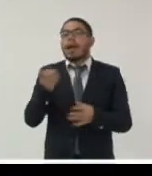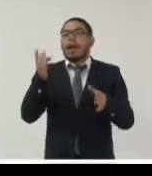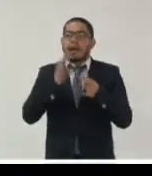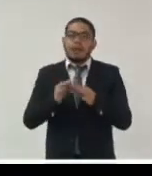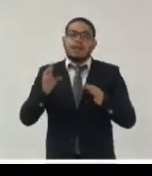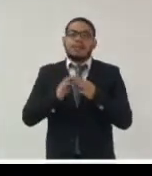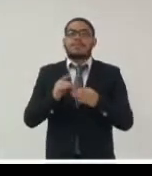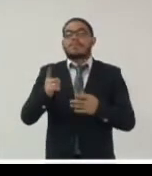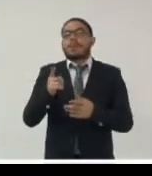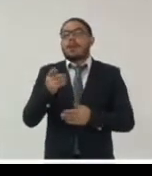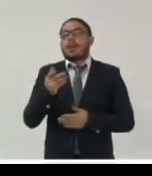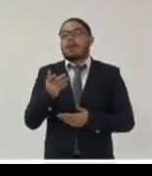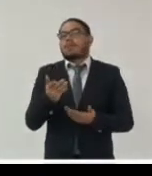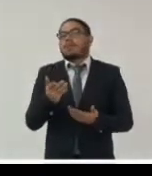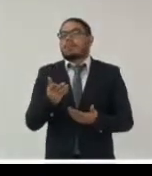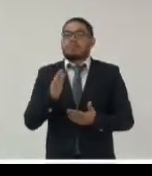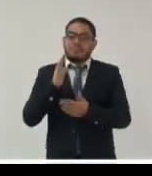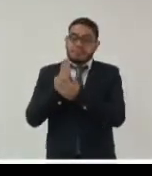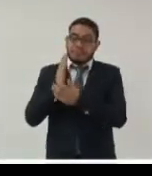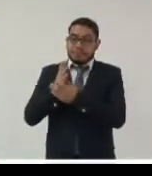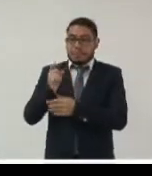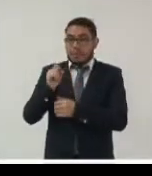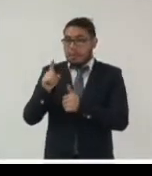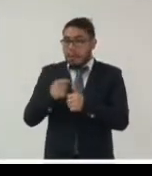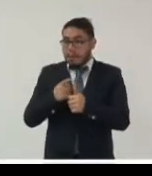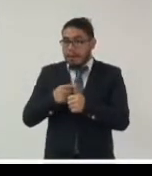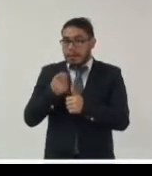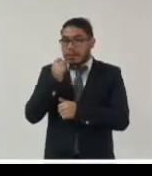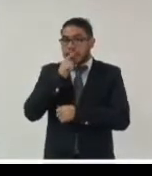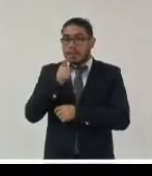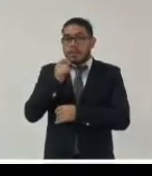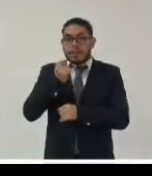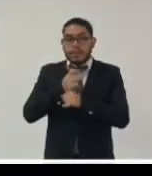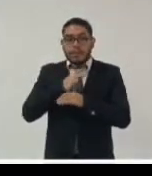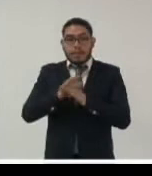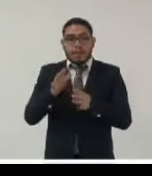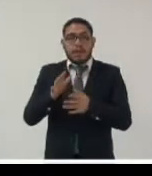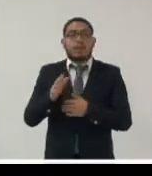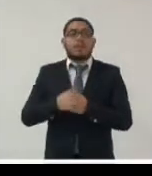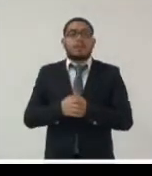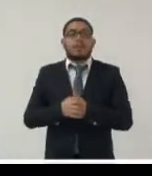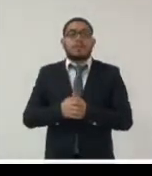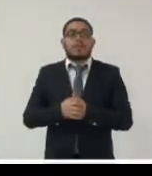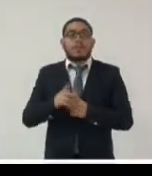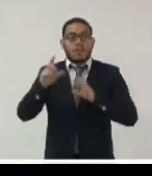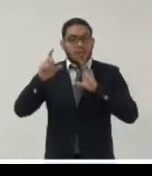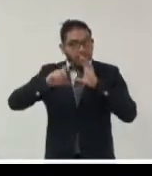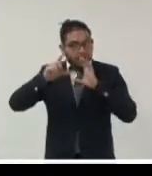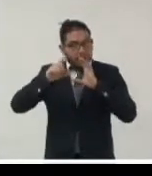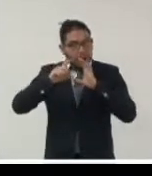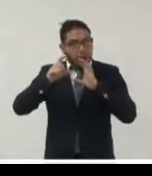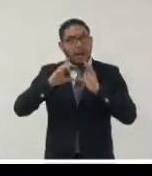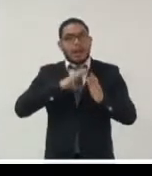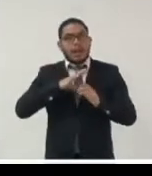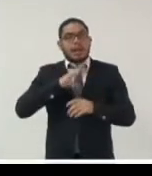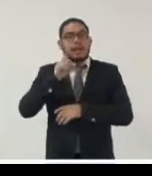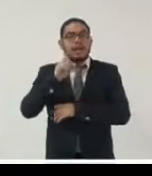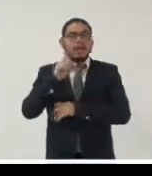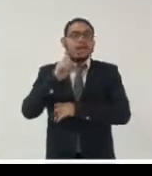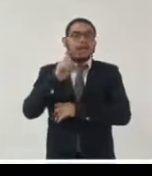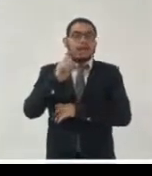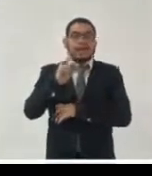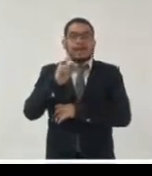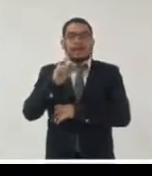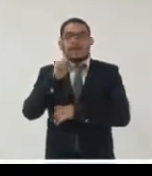documentos digitales que son compuestos de datos una fotografía que tiene datos una